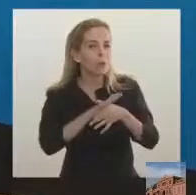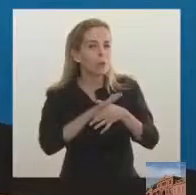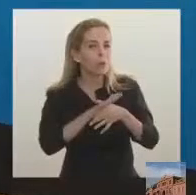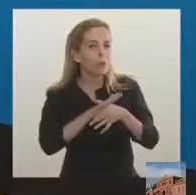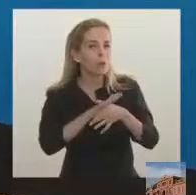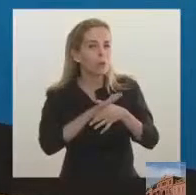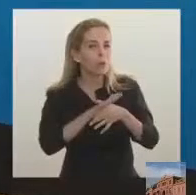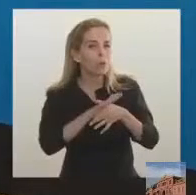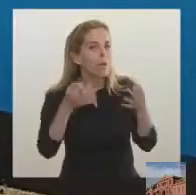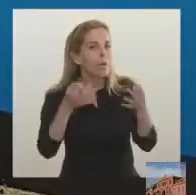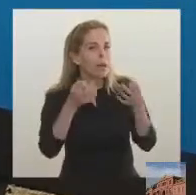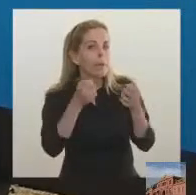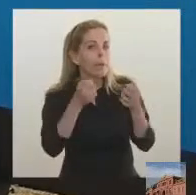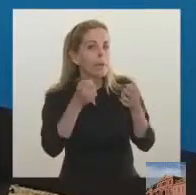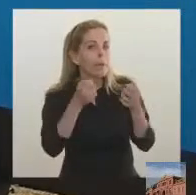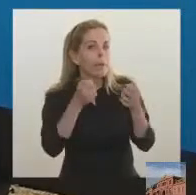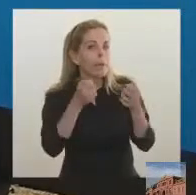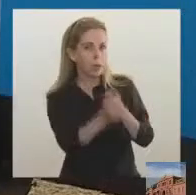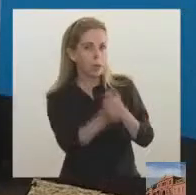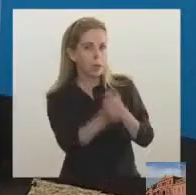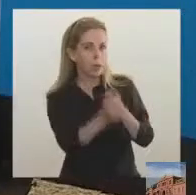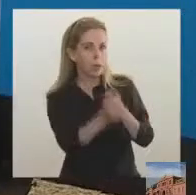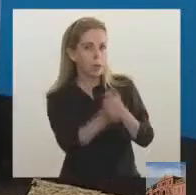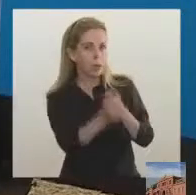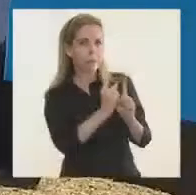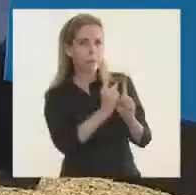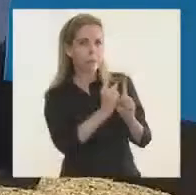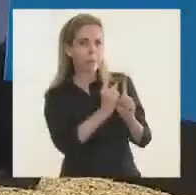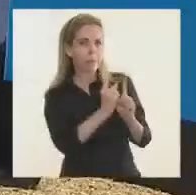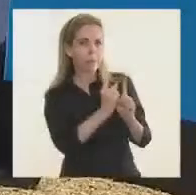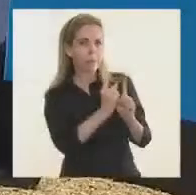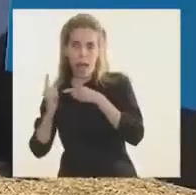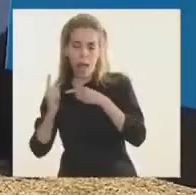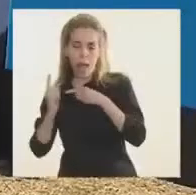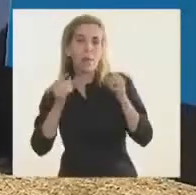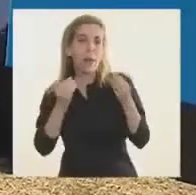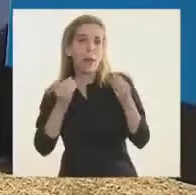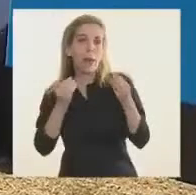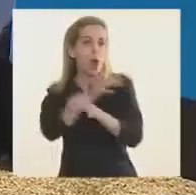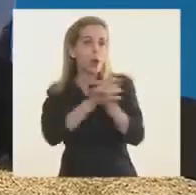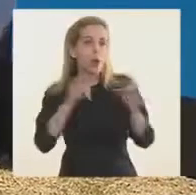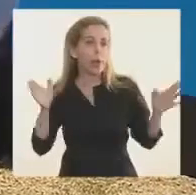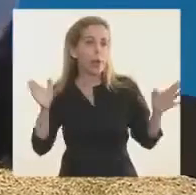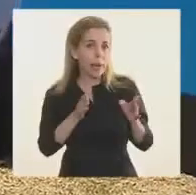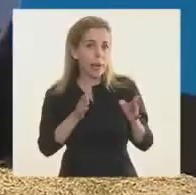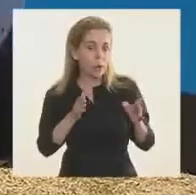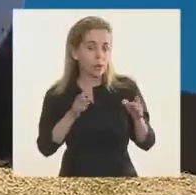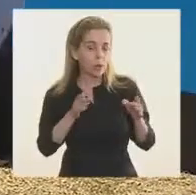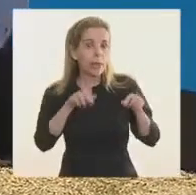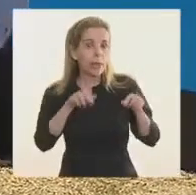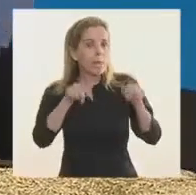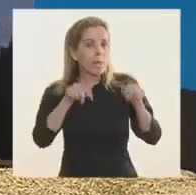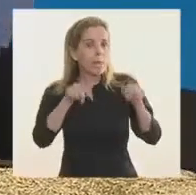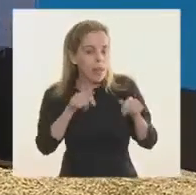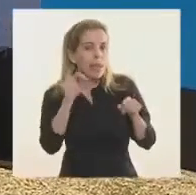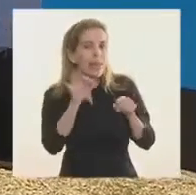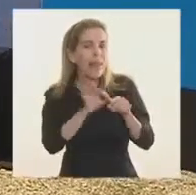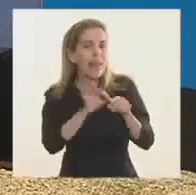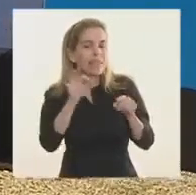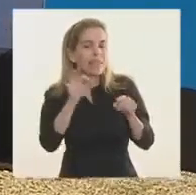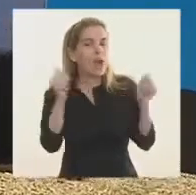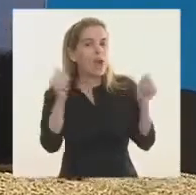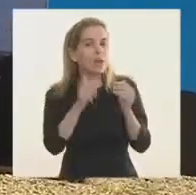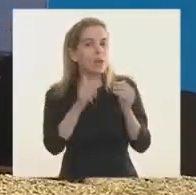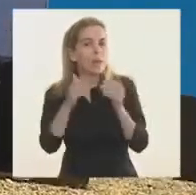...el aislamiento, atención y disminuir la transmisión. Con la implementación de testeos rápidos que